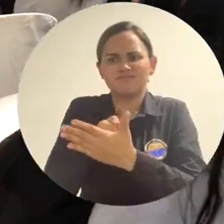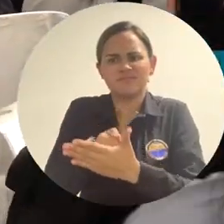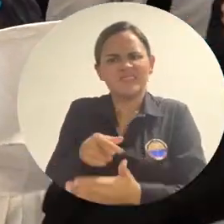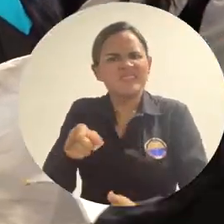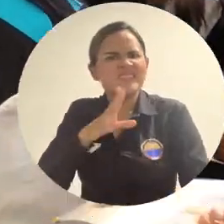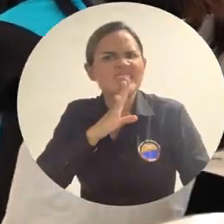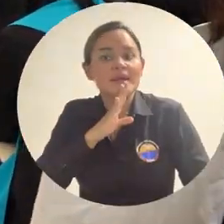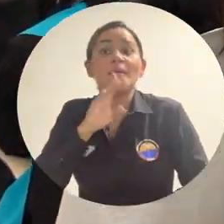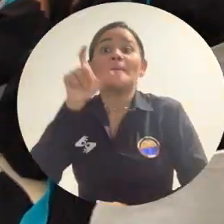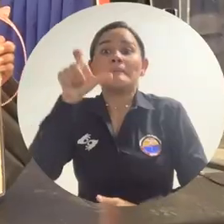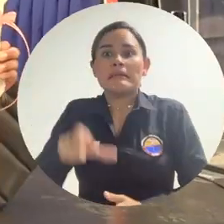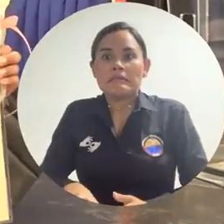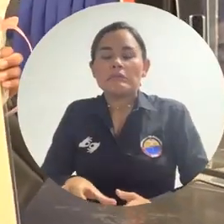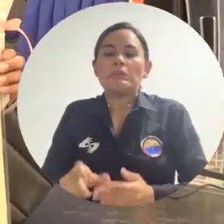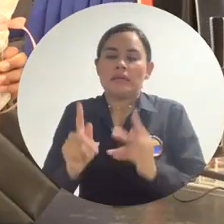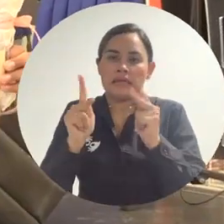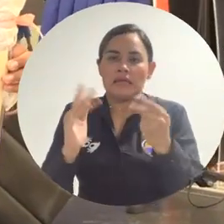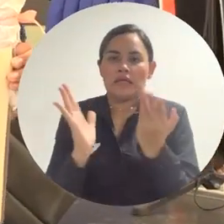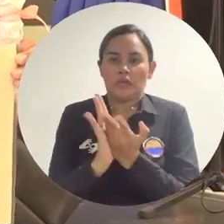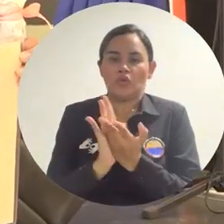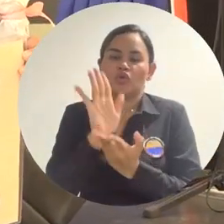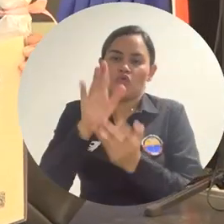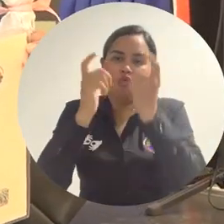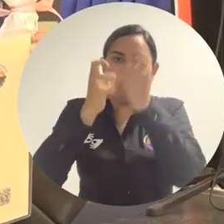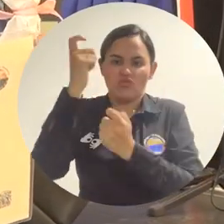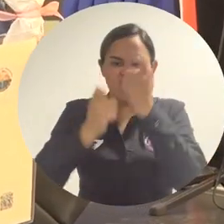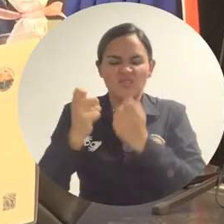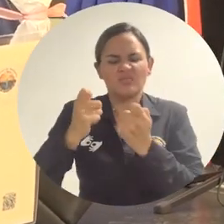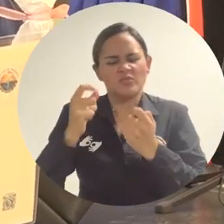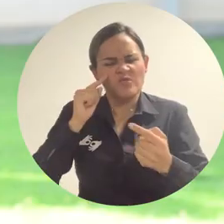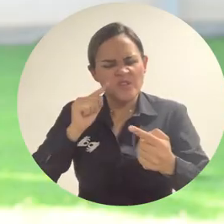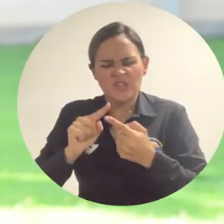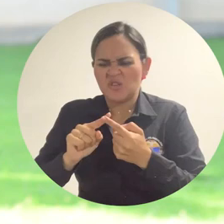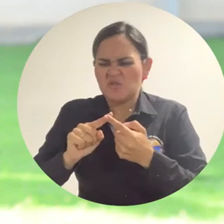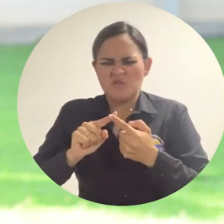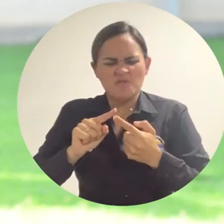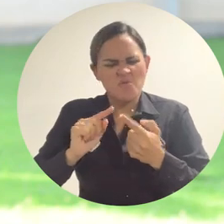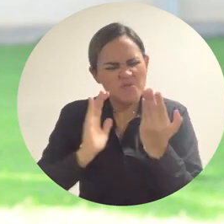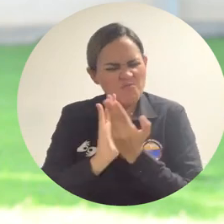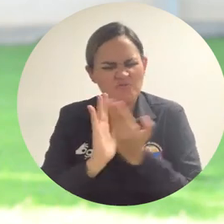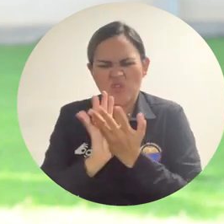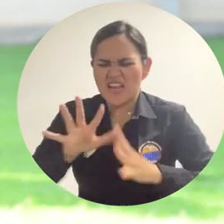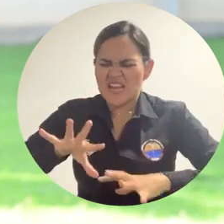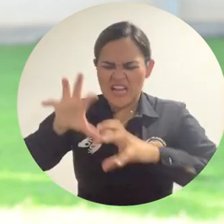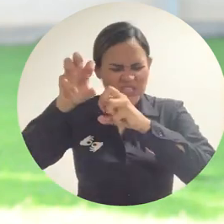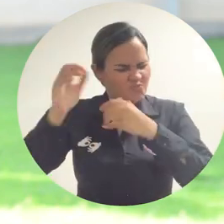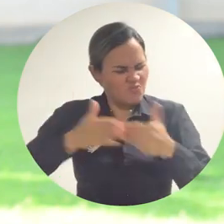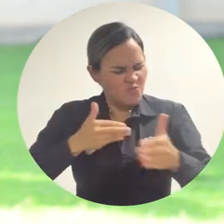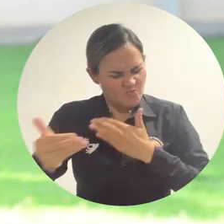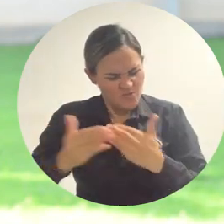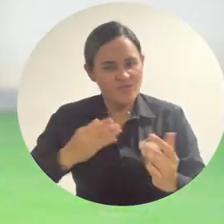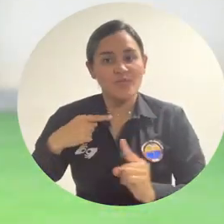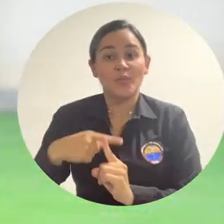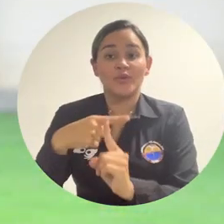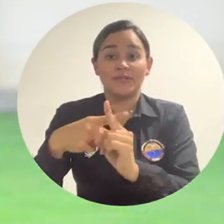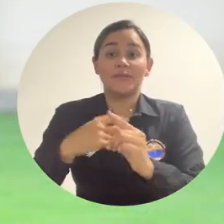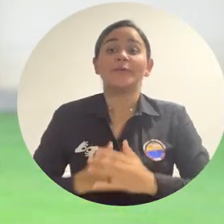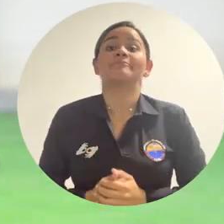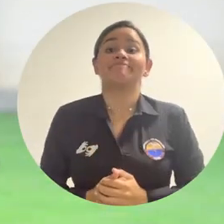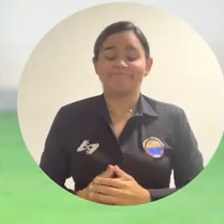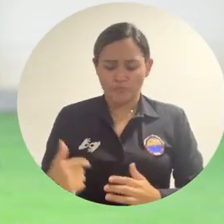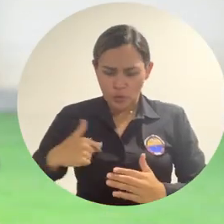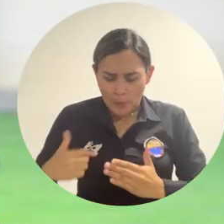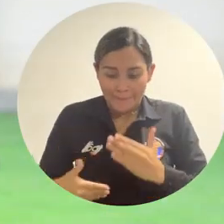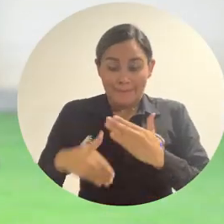Perseverancia de estudiante de contaduría le gana la batalla al cáncer. En un principio creo que toda dificultad es un